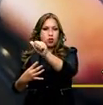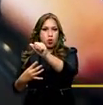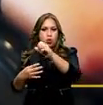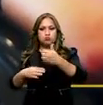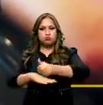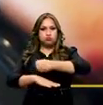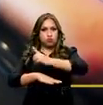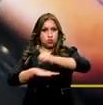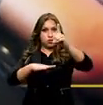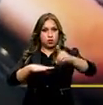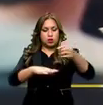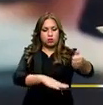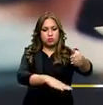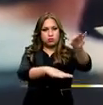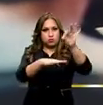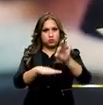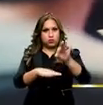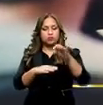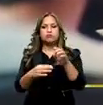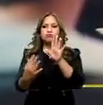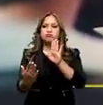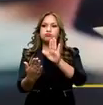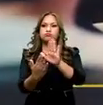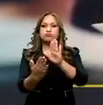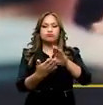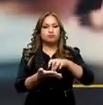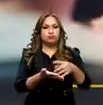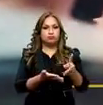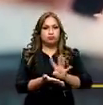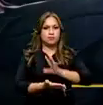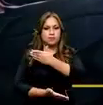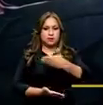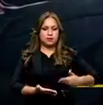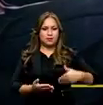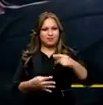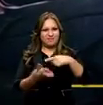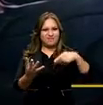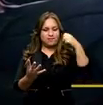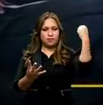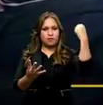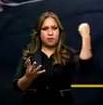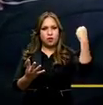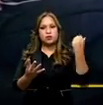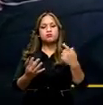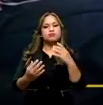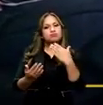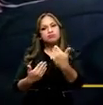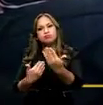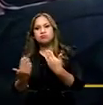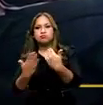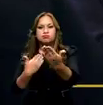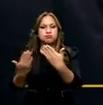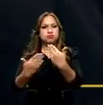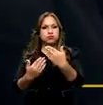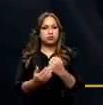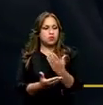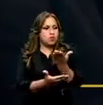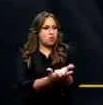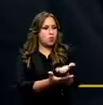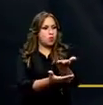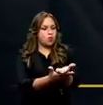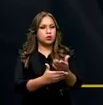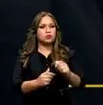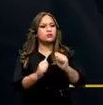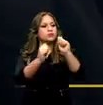entablaron un diálogo abierto con la presidenta de la Asamblea Nacional, Gabriela Rivadeneira, donde acordaron entregar sus propuestas a la